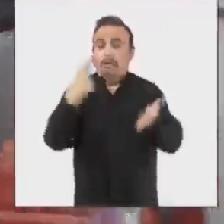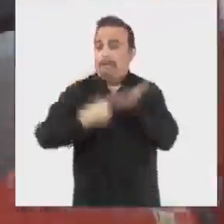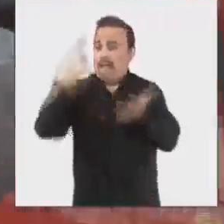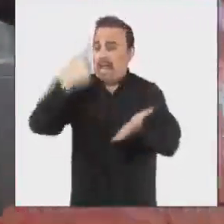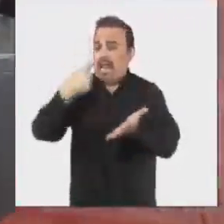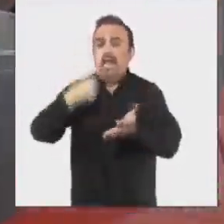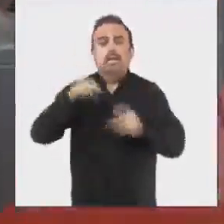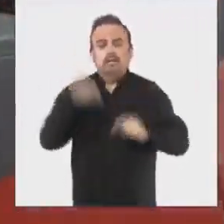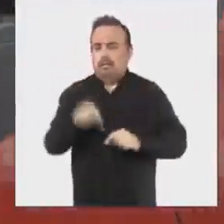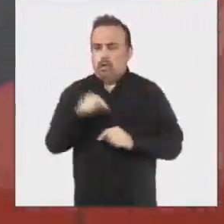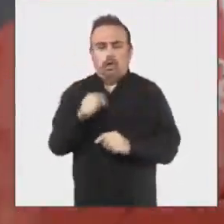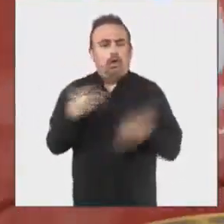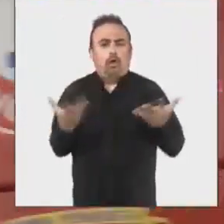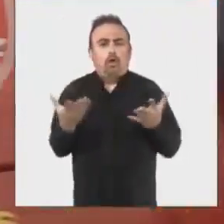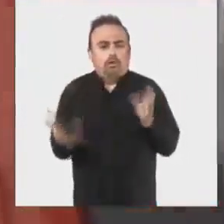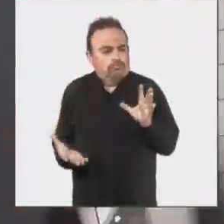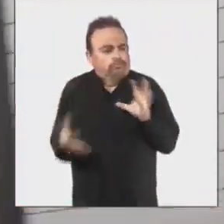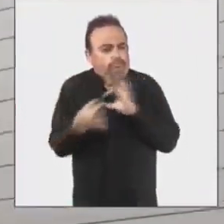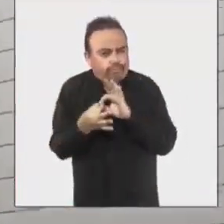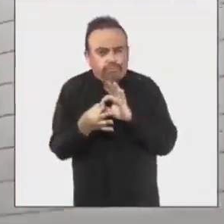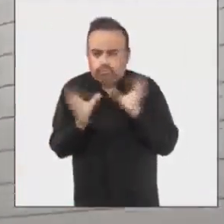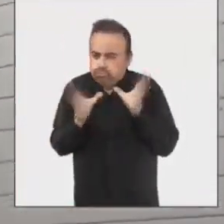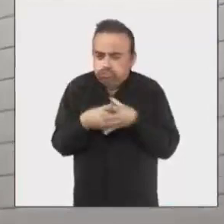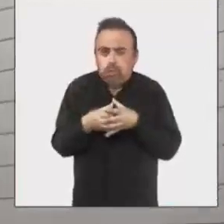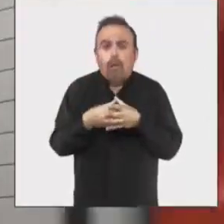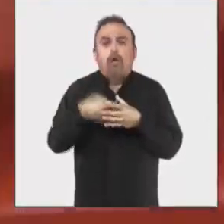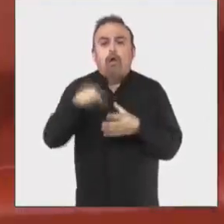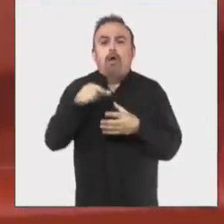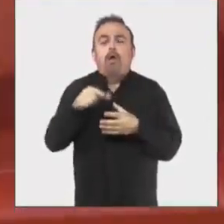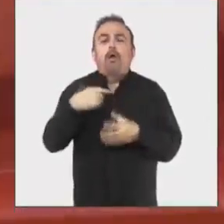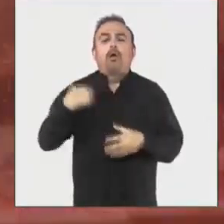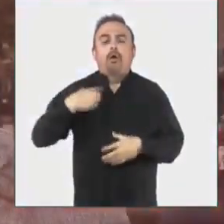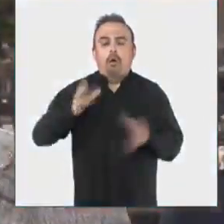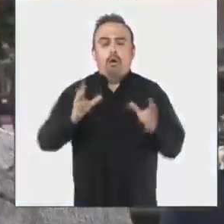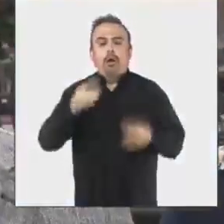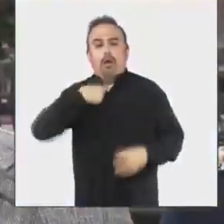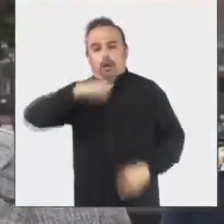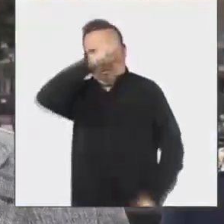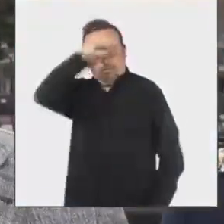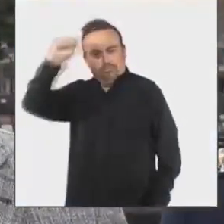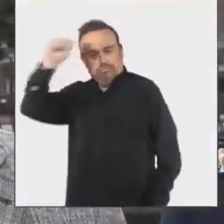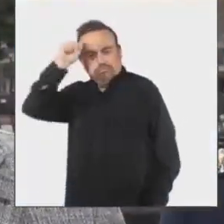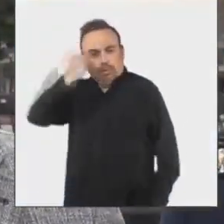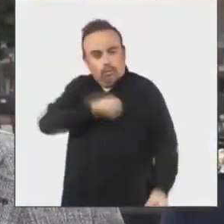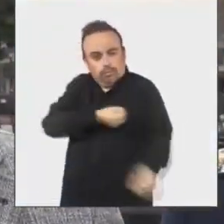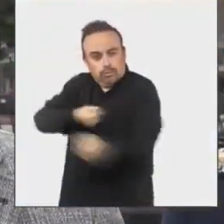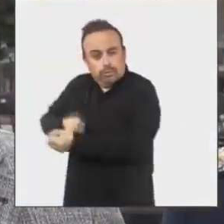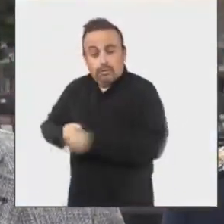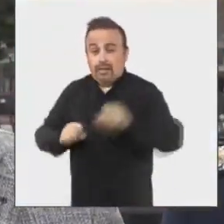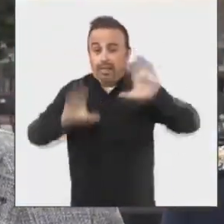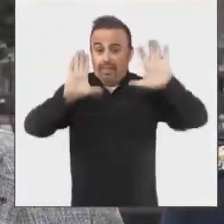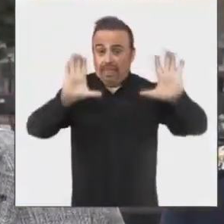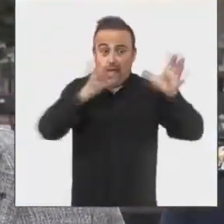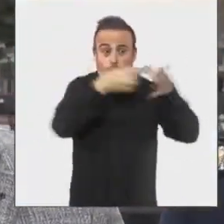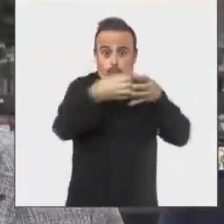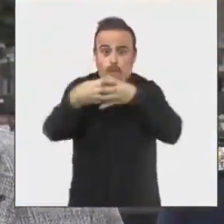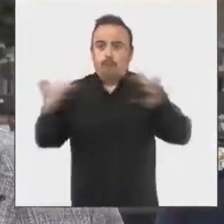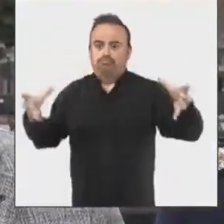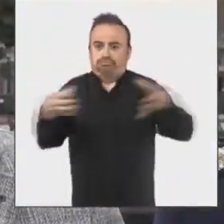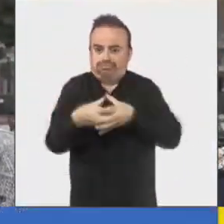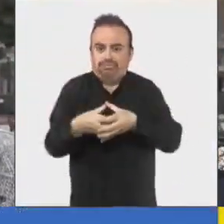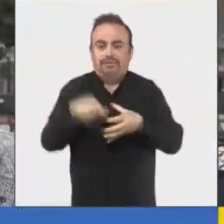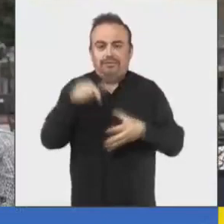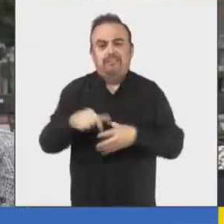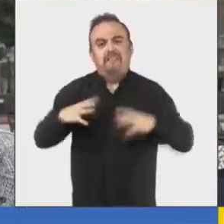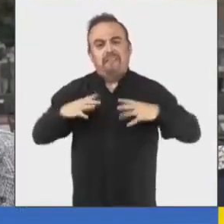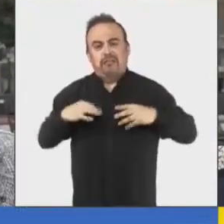están directamente involucradas con el Cuerpo de Bomberos de Concepción, que agrupa 10 compañías de bomberos. Así que he estado muy felices de haber estado